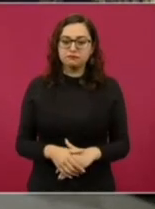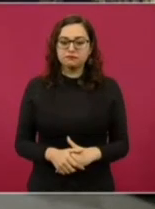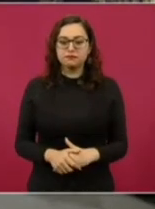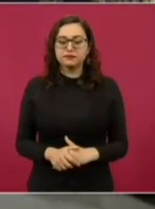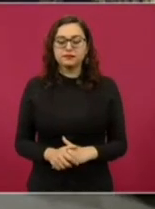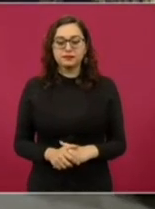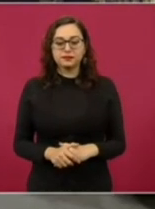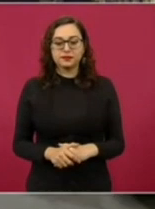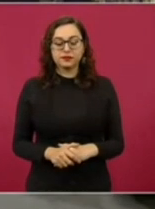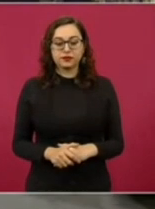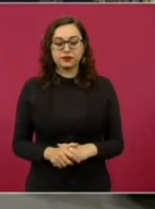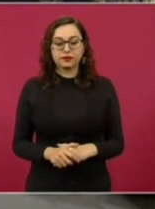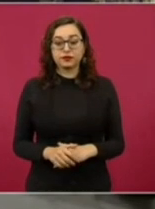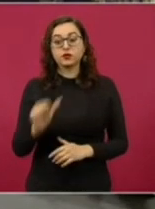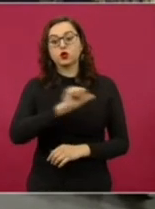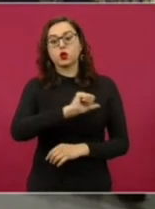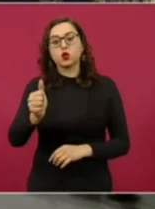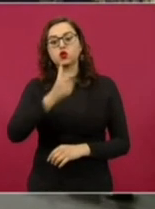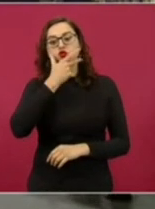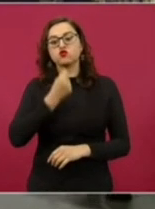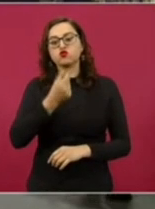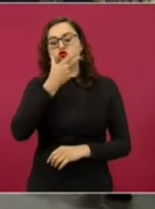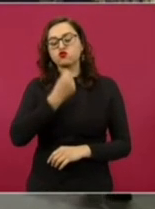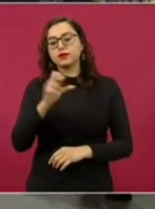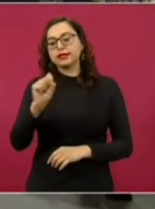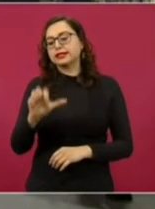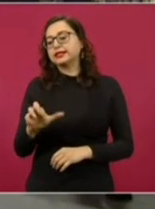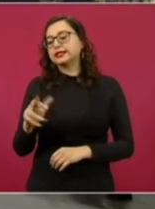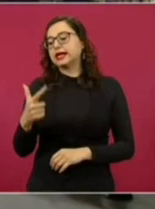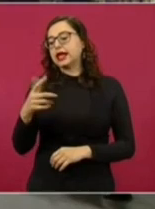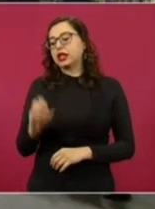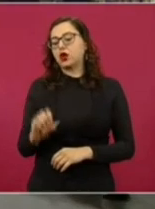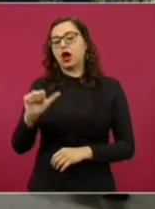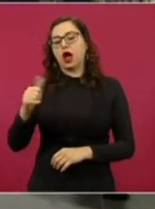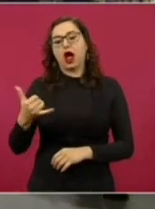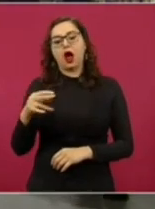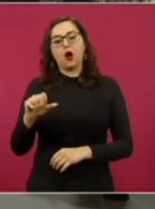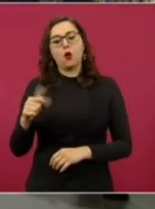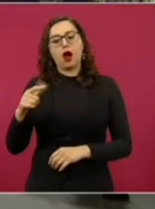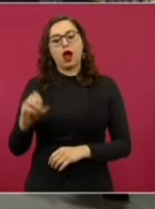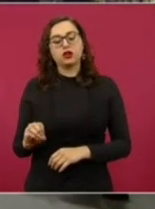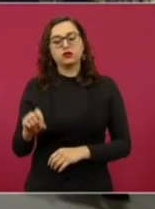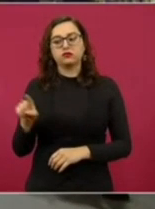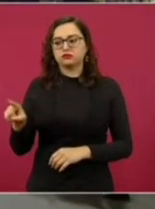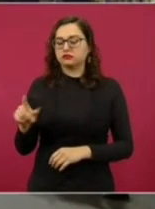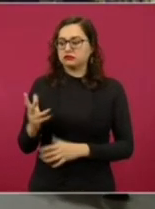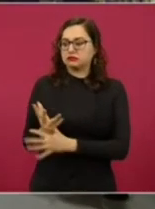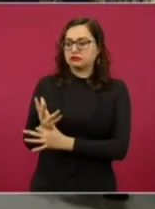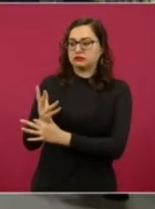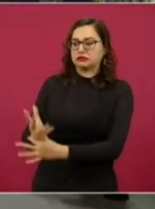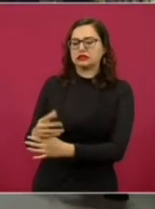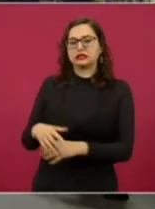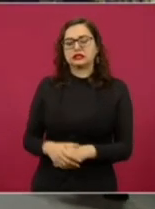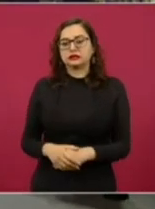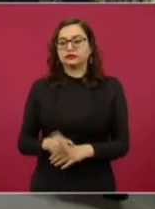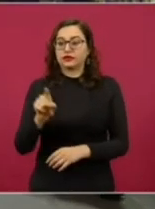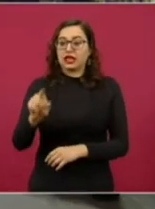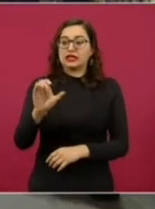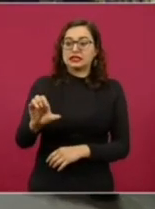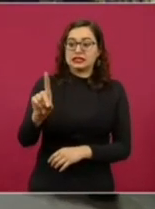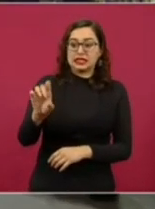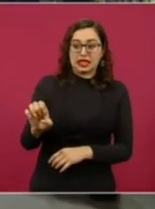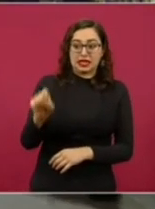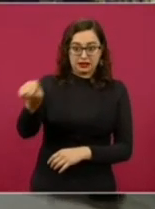El otro, Sergio Aguayo, diciendo que lo del CIDE era el equivalente